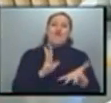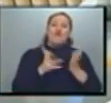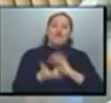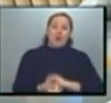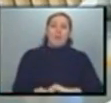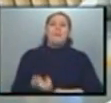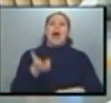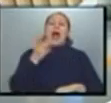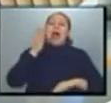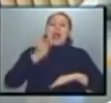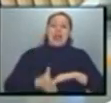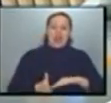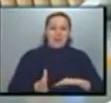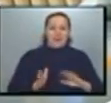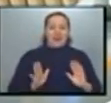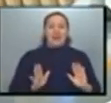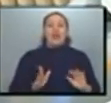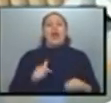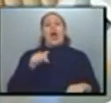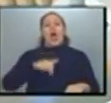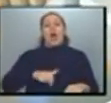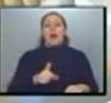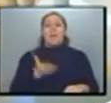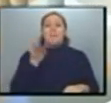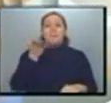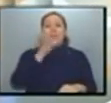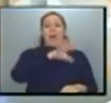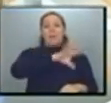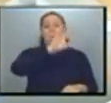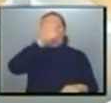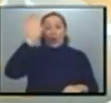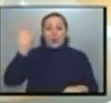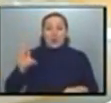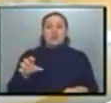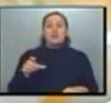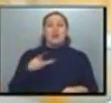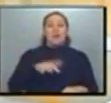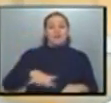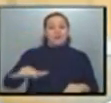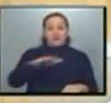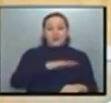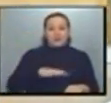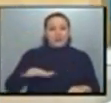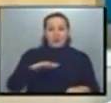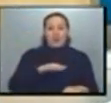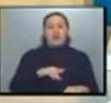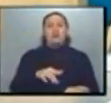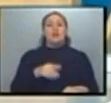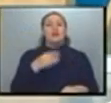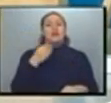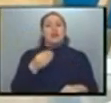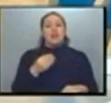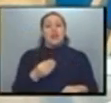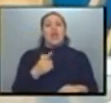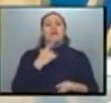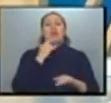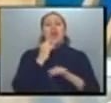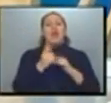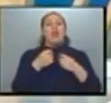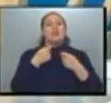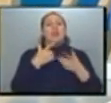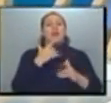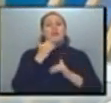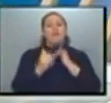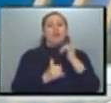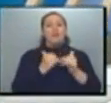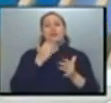límite. Y por otra parte está exigiéndole a las provincias, a los municipios, que estén informando, sobre todo en